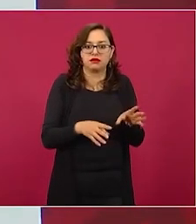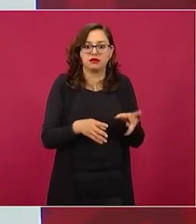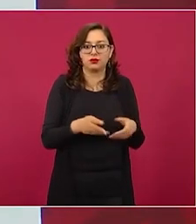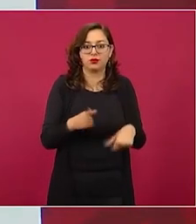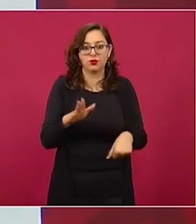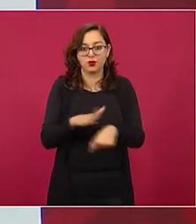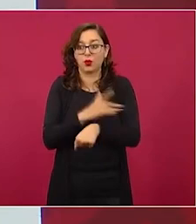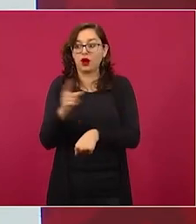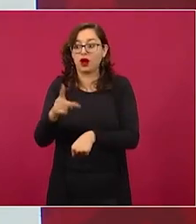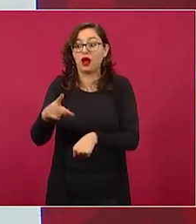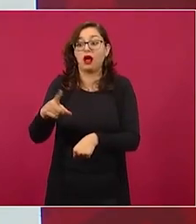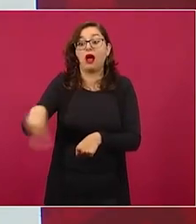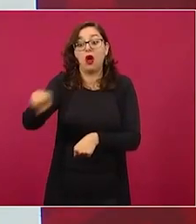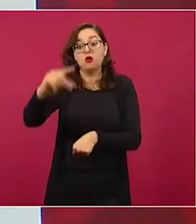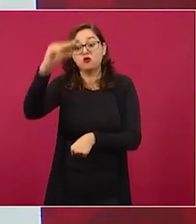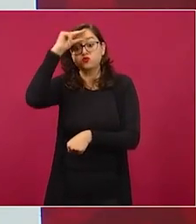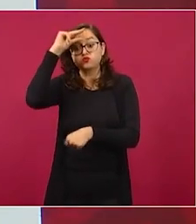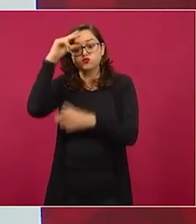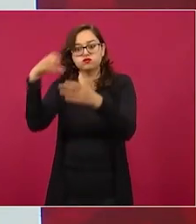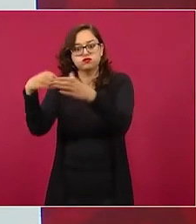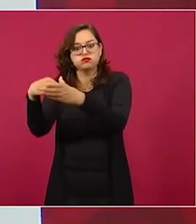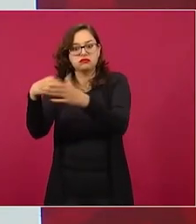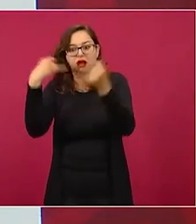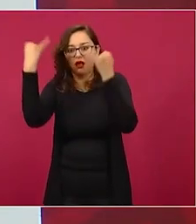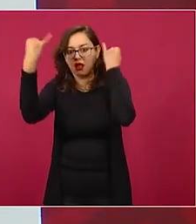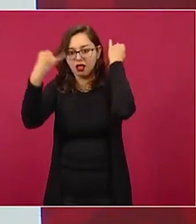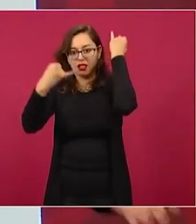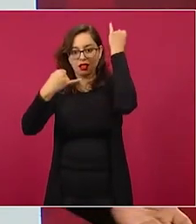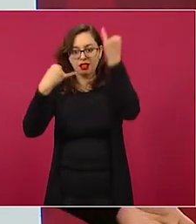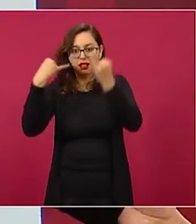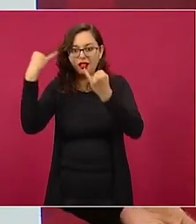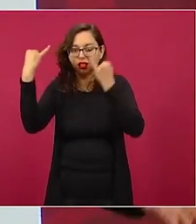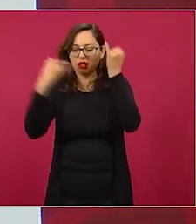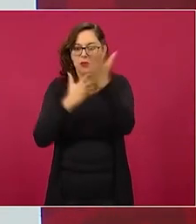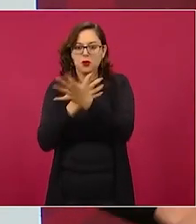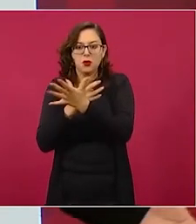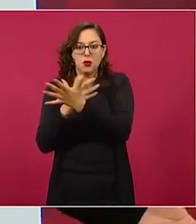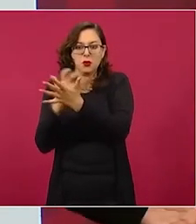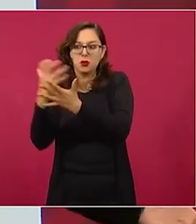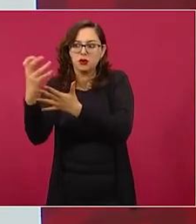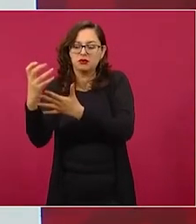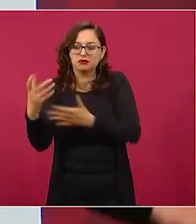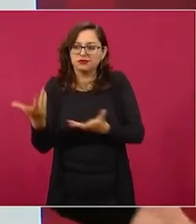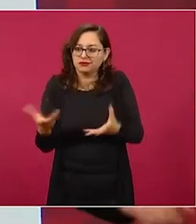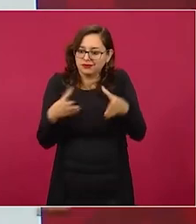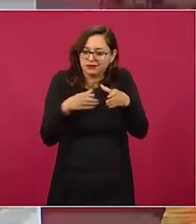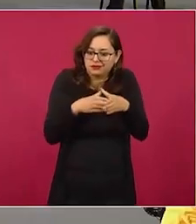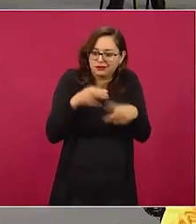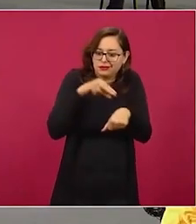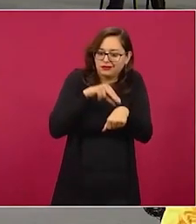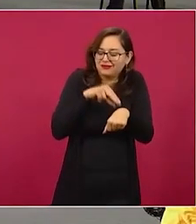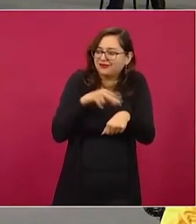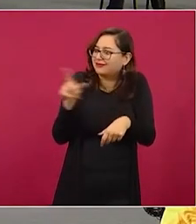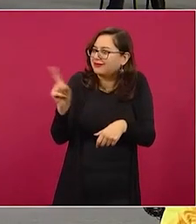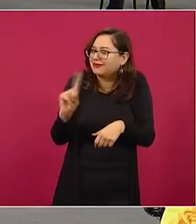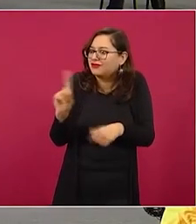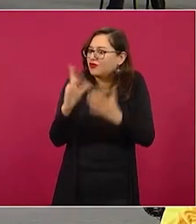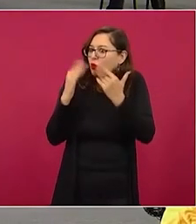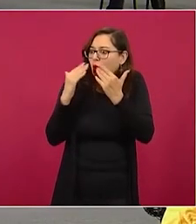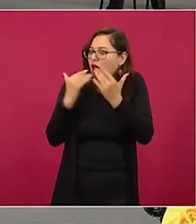planteando eso, aunque los médicos estén diciendo otra cosa.